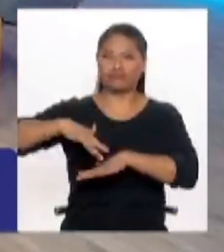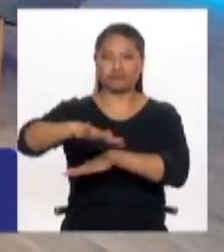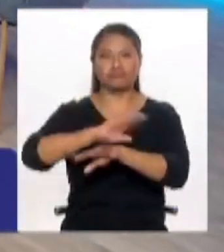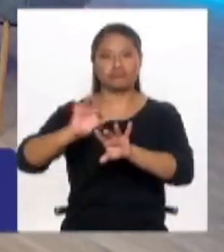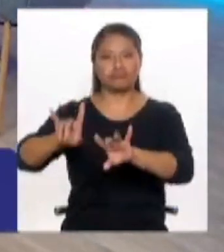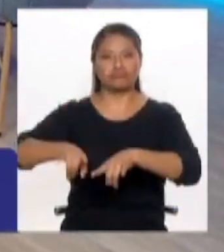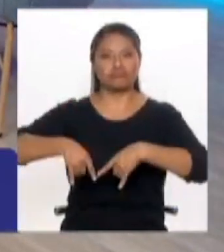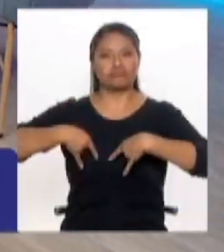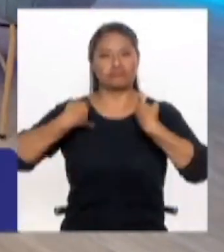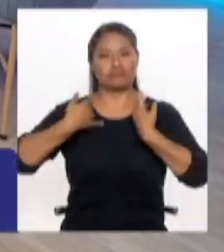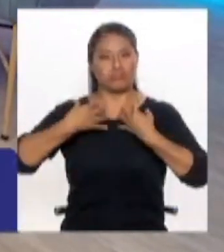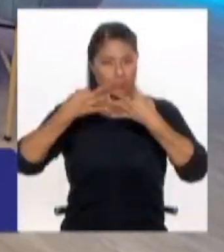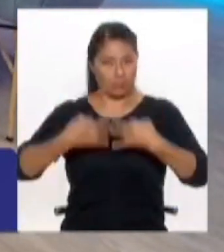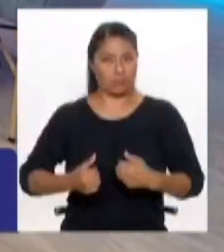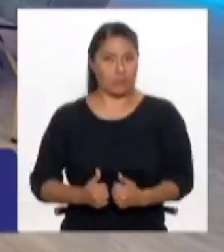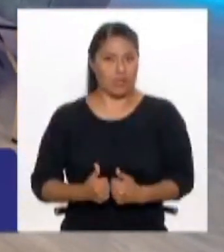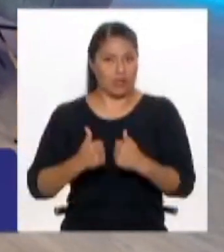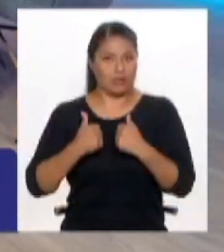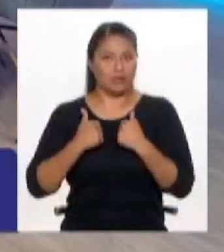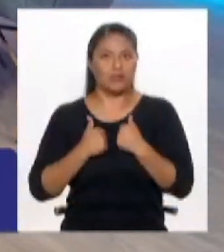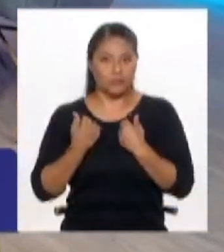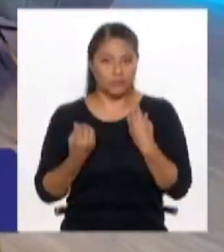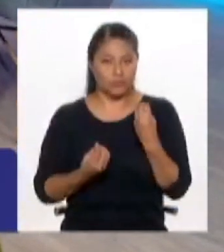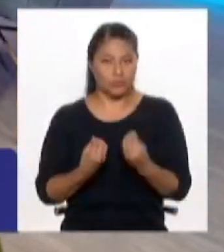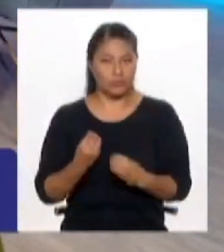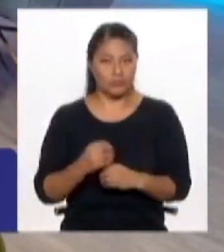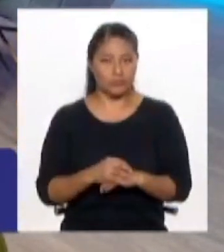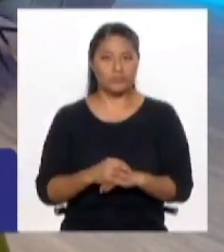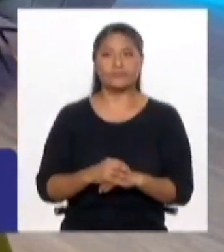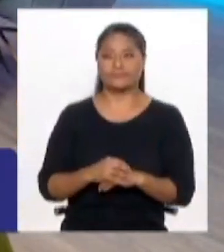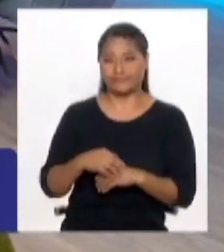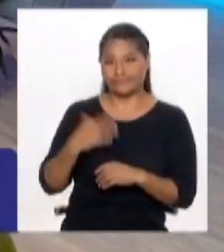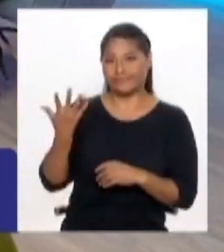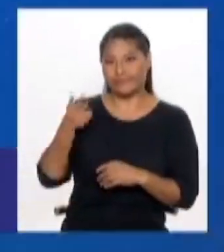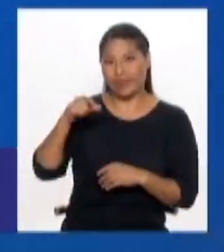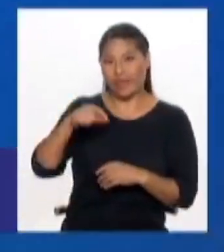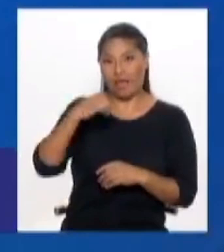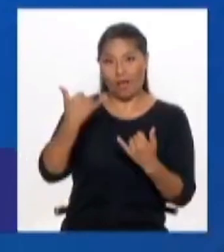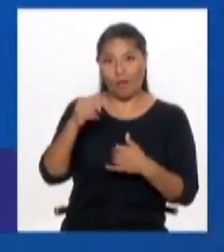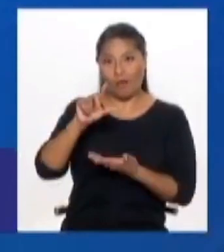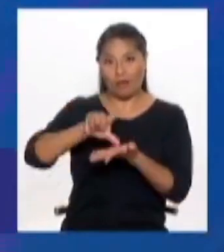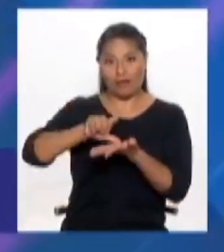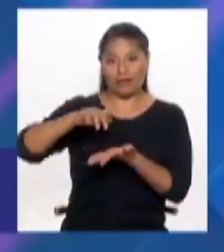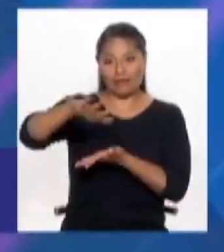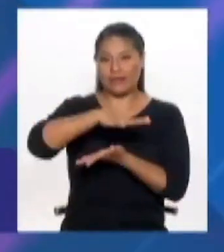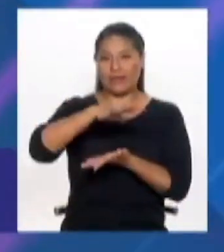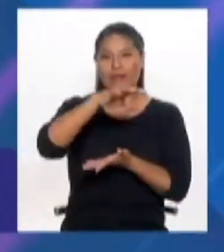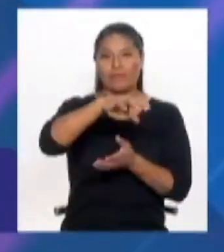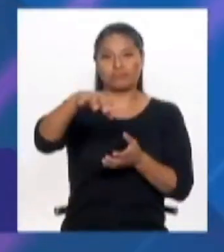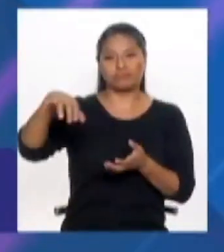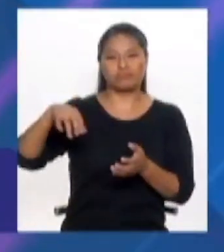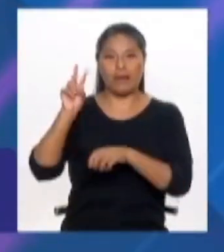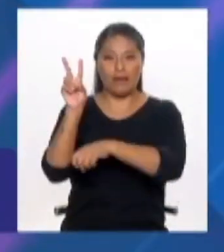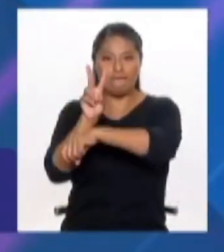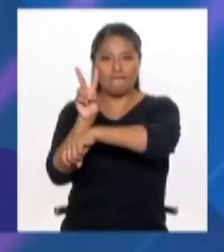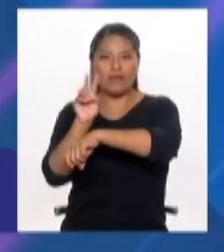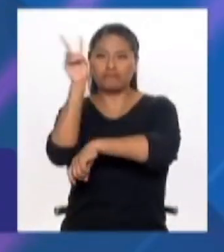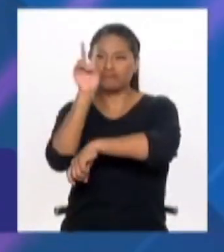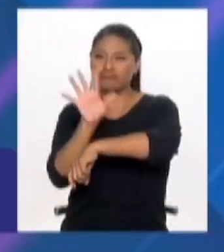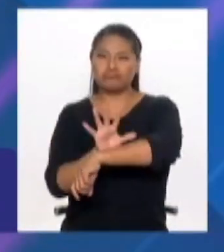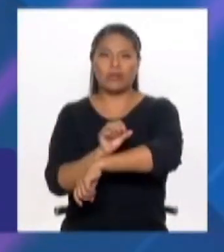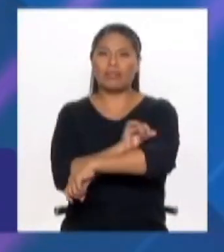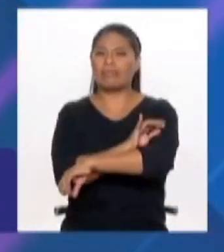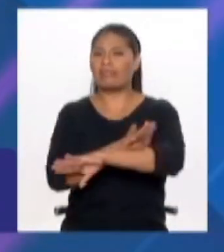genera una calidad de vida, ¿no? No, completamente, tenemos un déficit de áreas verdes enorme en la ciudad. ¿Por qué hay esta noción de que tenemos que tener más